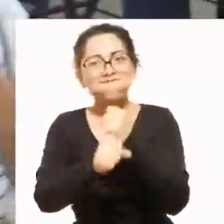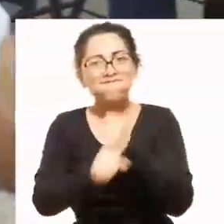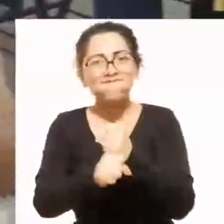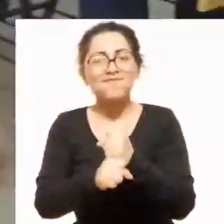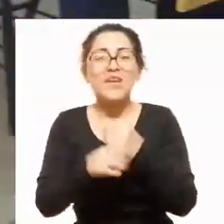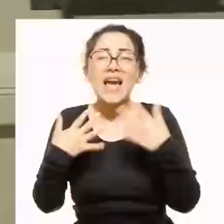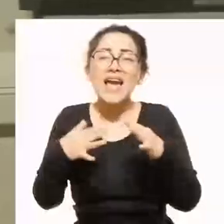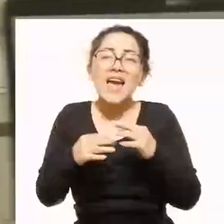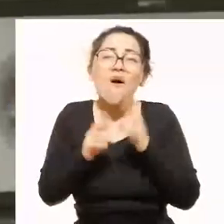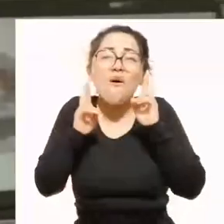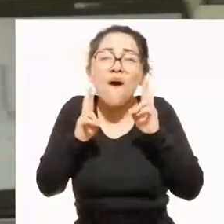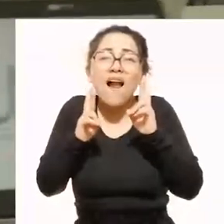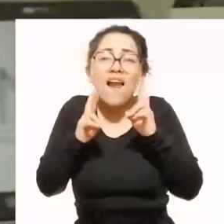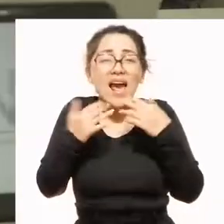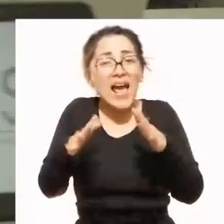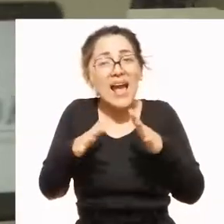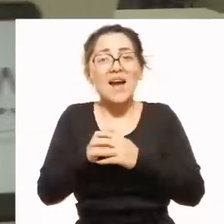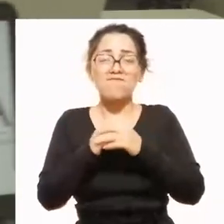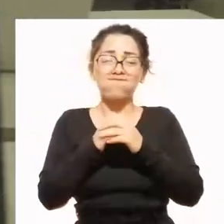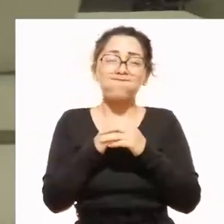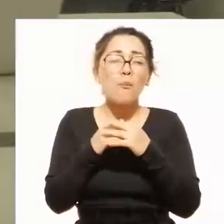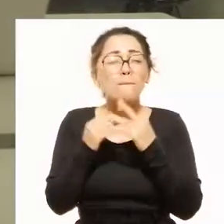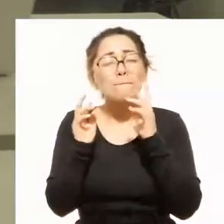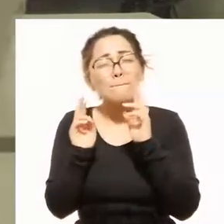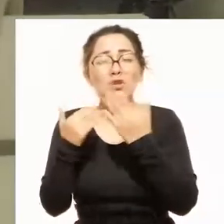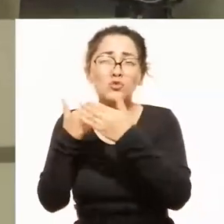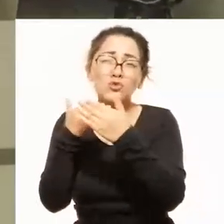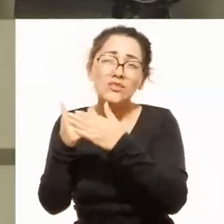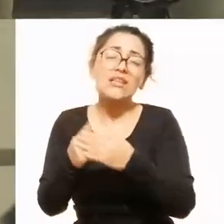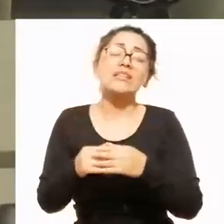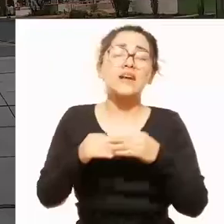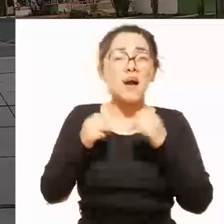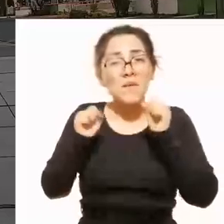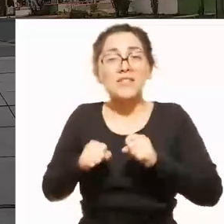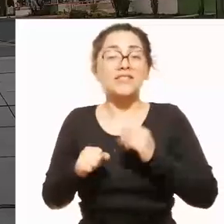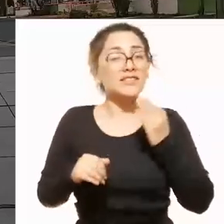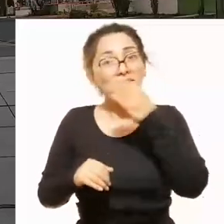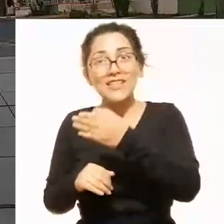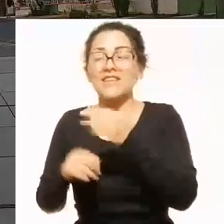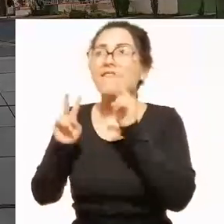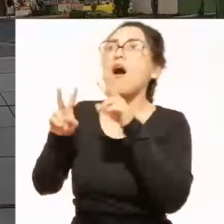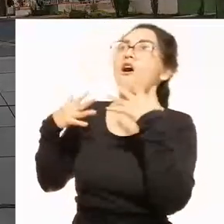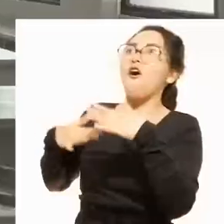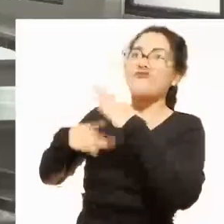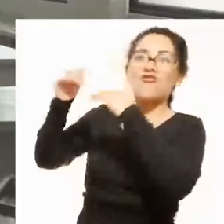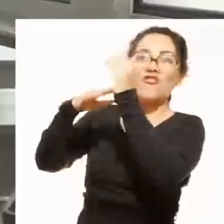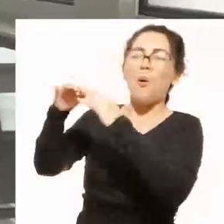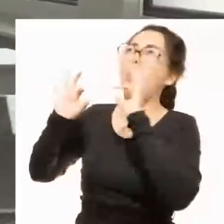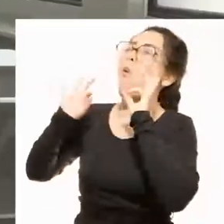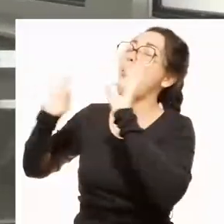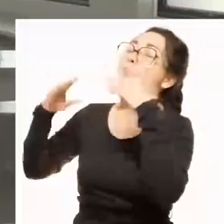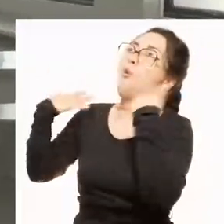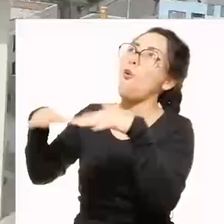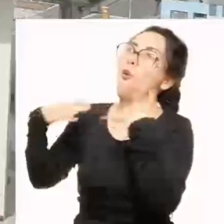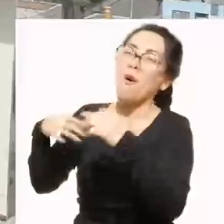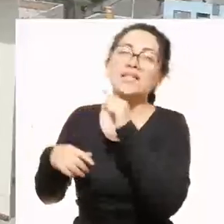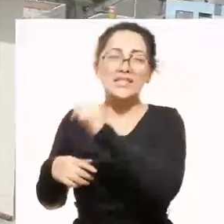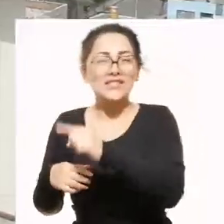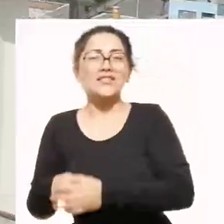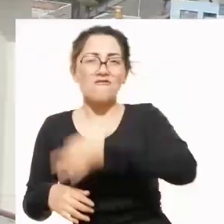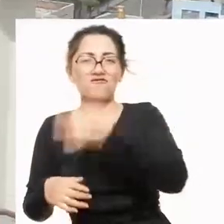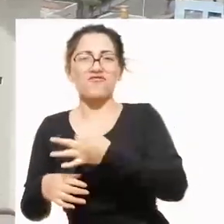pero continuamos trabajando para que próximamente encuentres instalaciones modernas y acondicionadas que